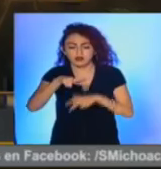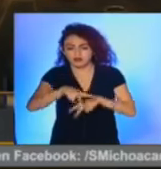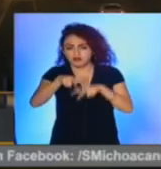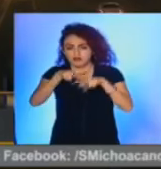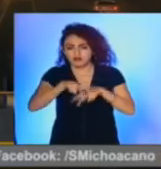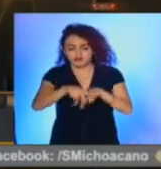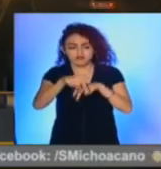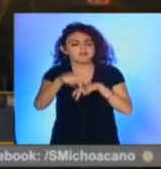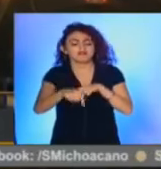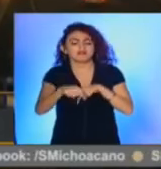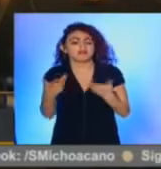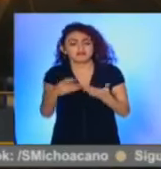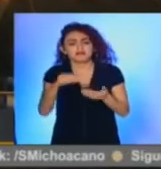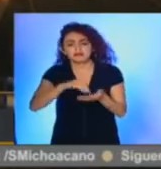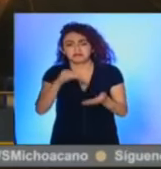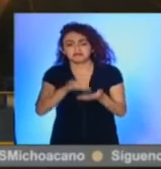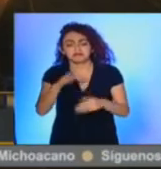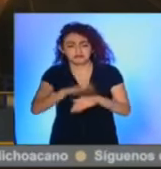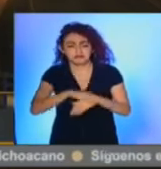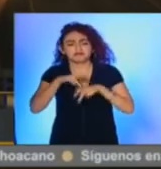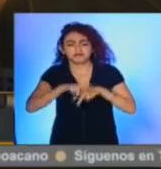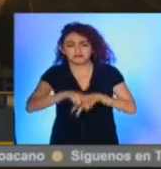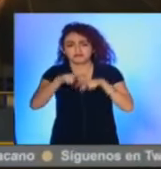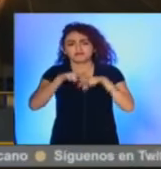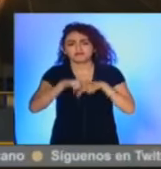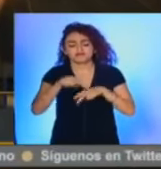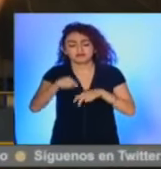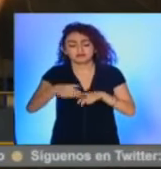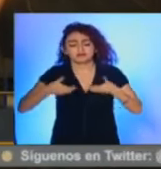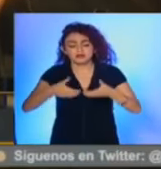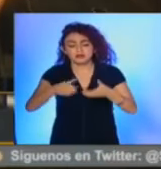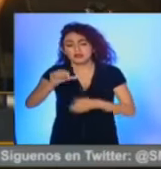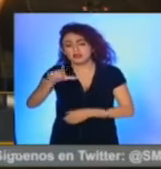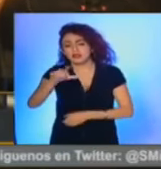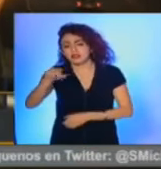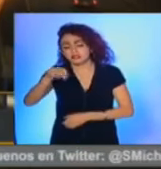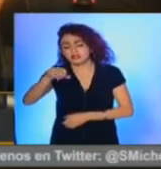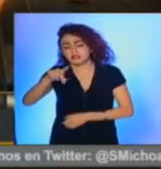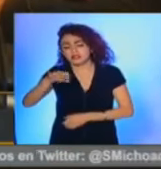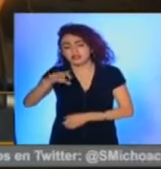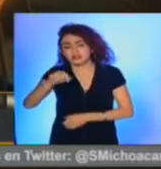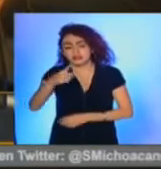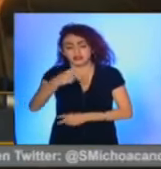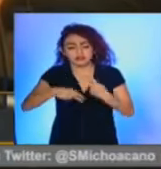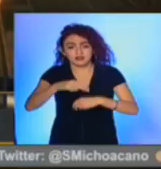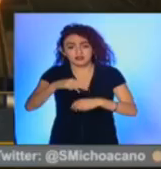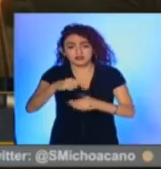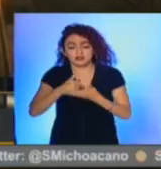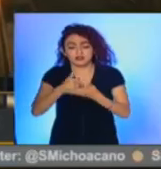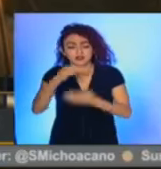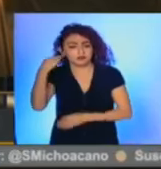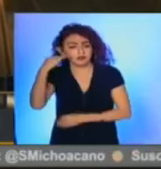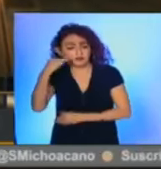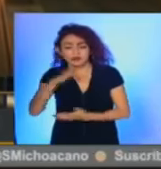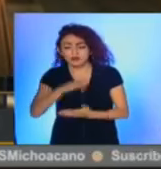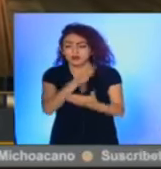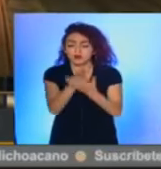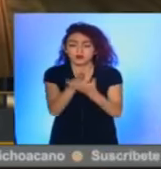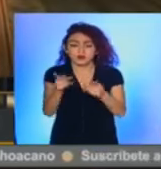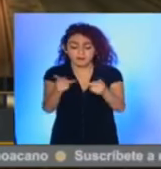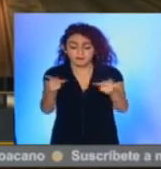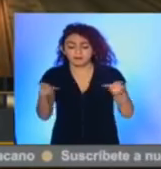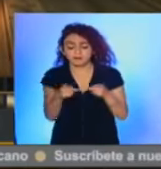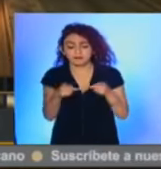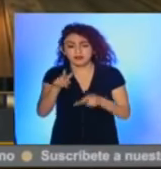en el primer cuadro de la ciudad sigue siendo todavía constante. En la calle de Allende, para los que vienen del Ayuntamiento de Morelia, con dirección hacia la